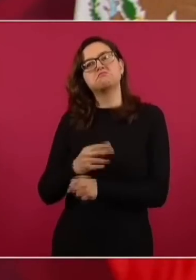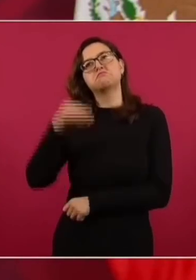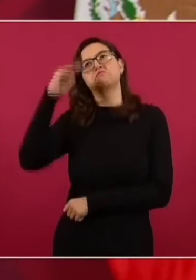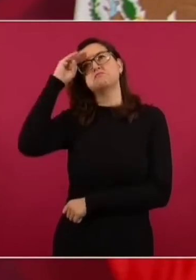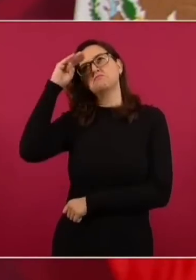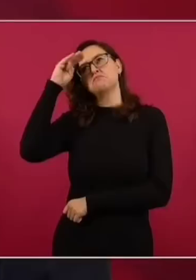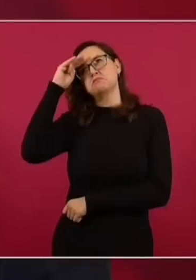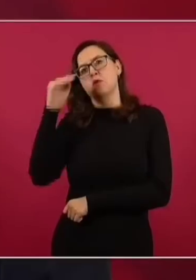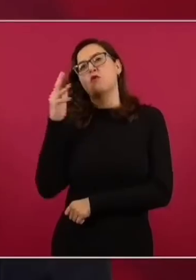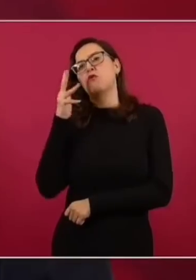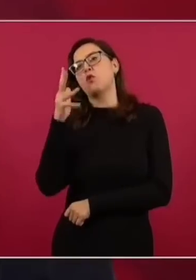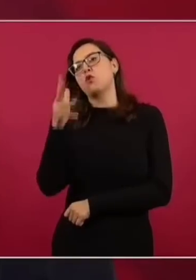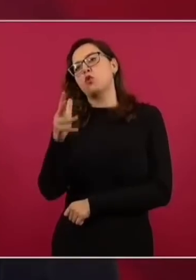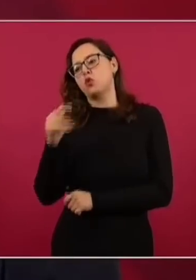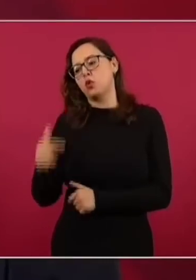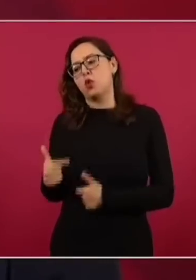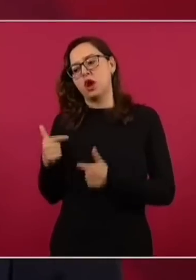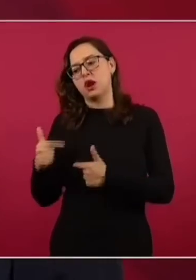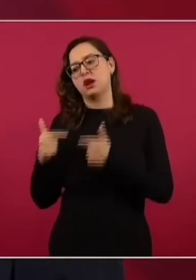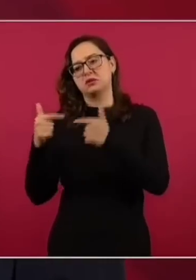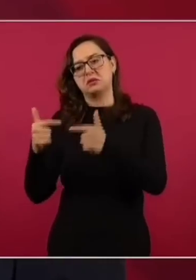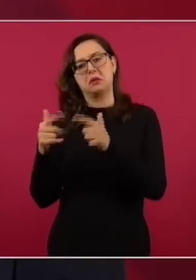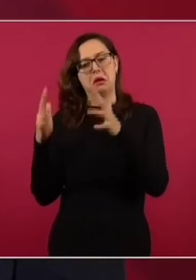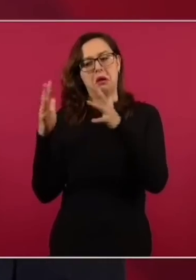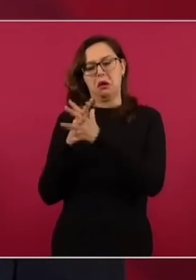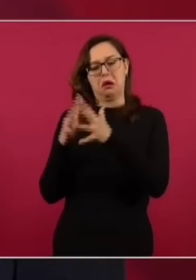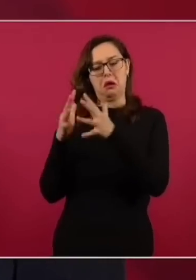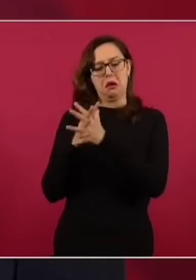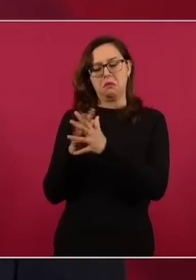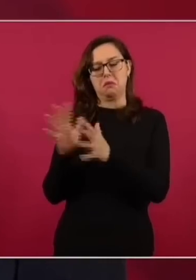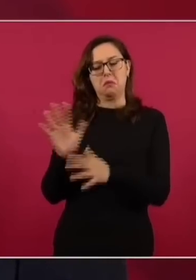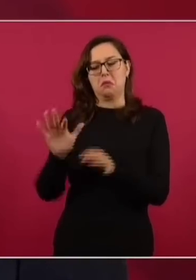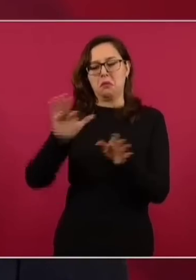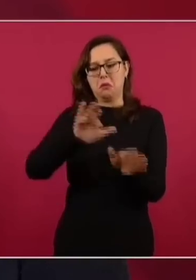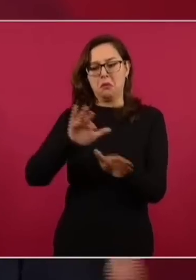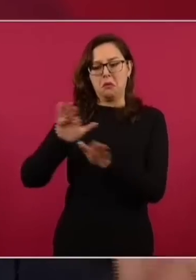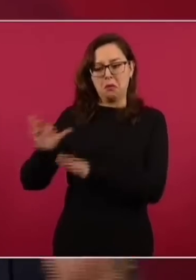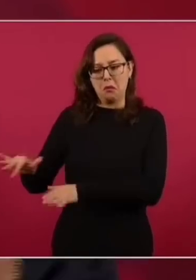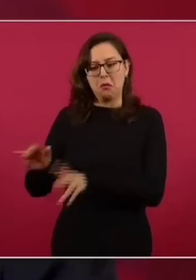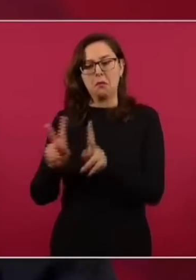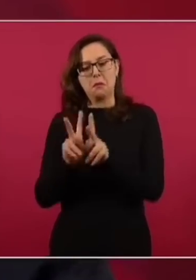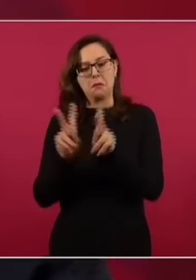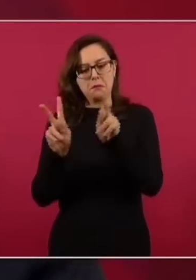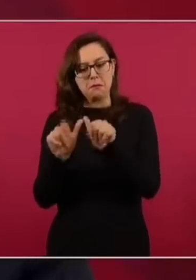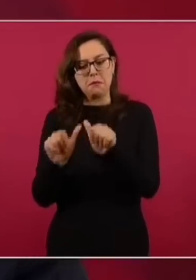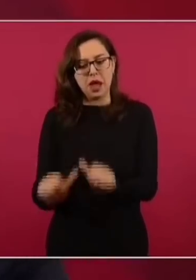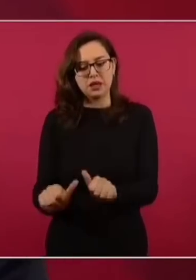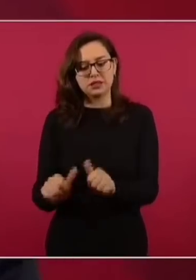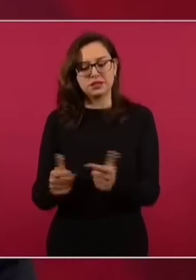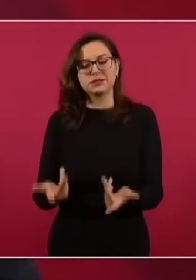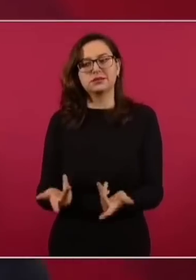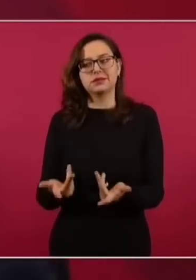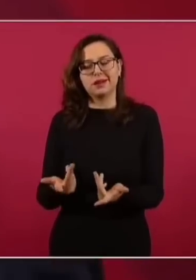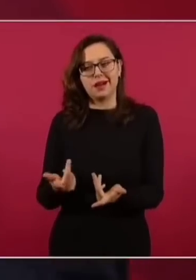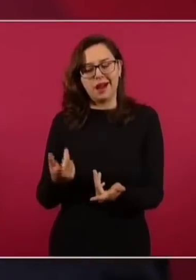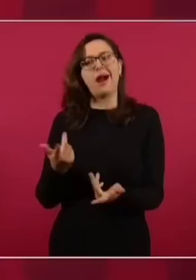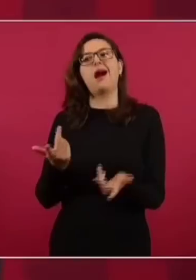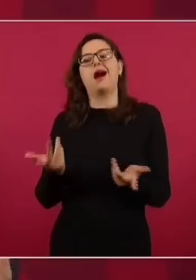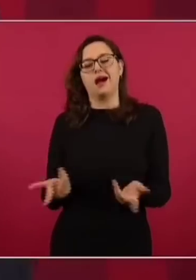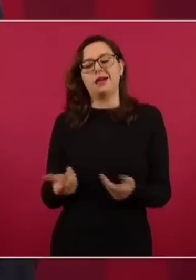y en la paz, que nos integremos en América